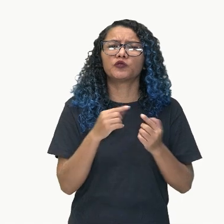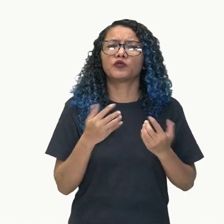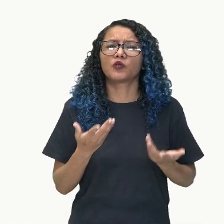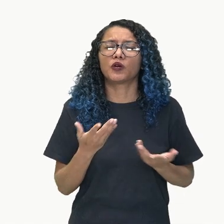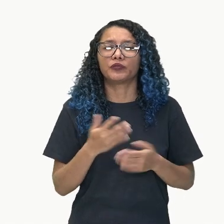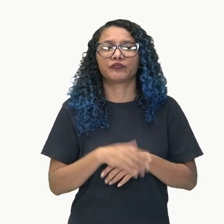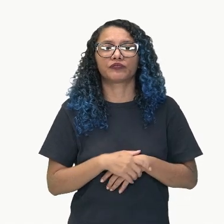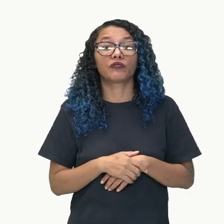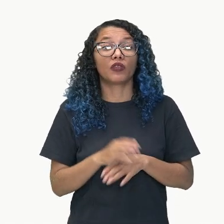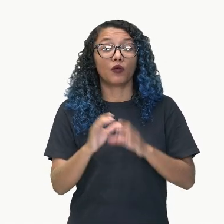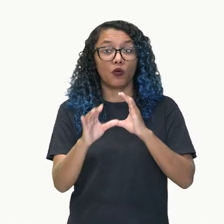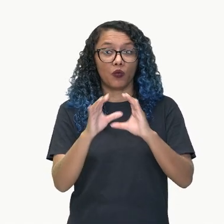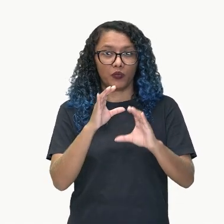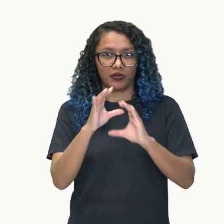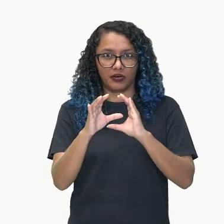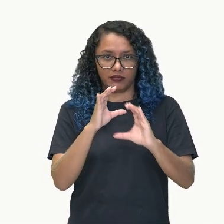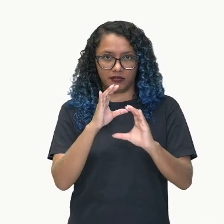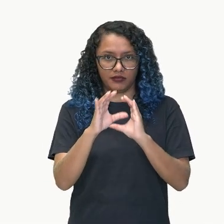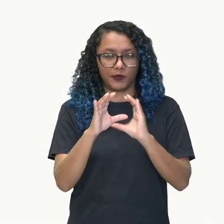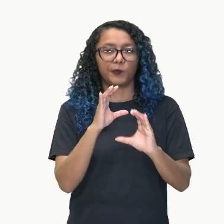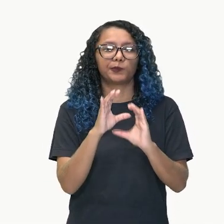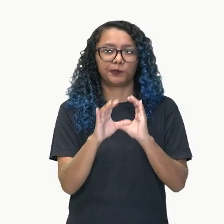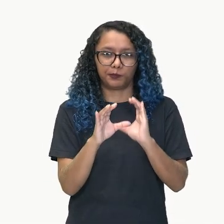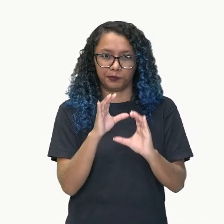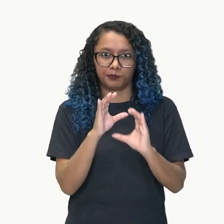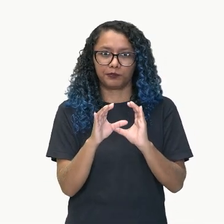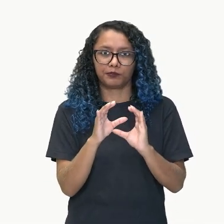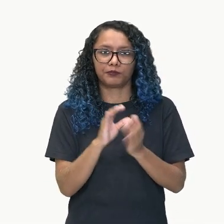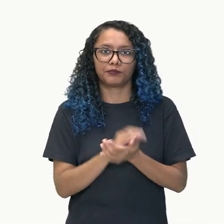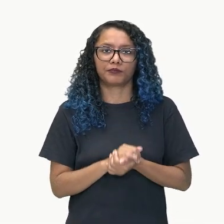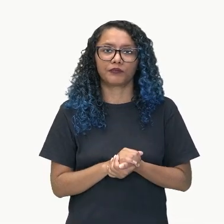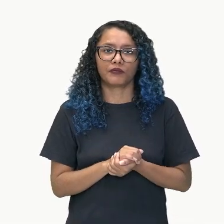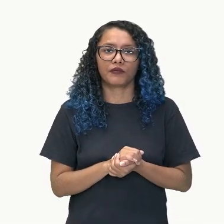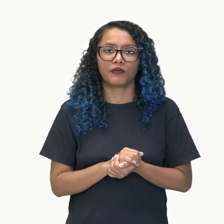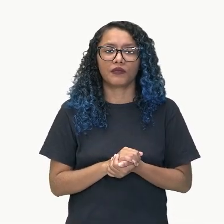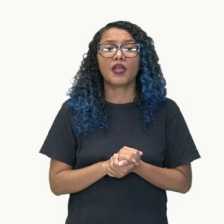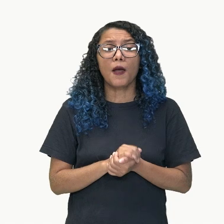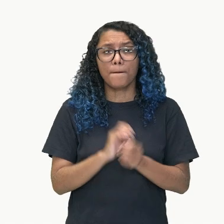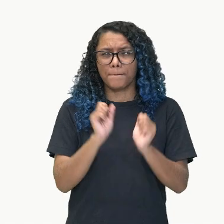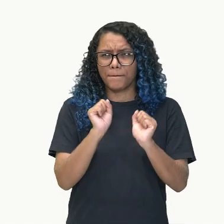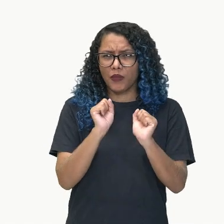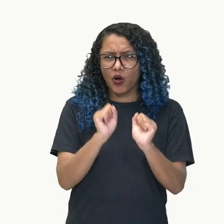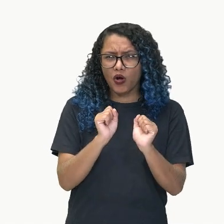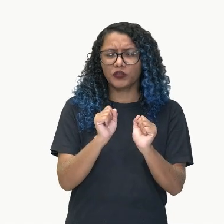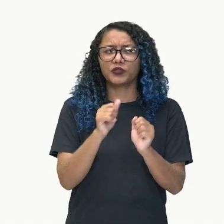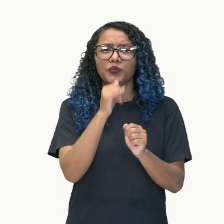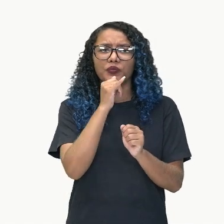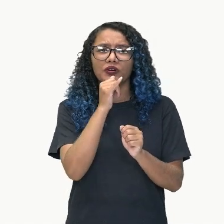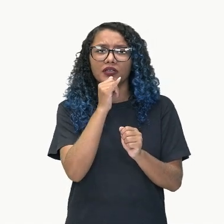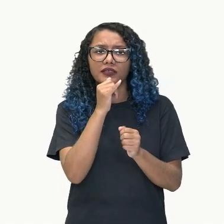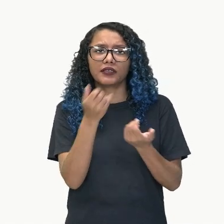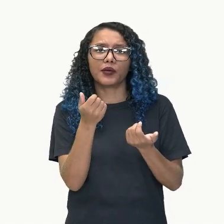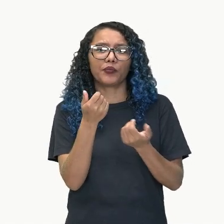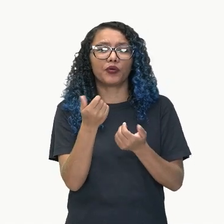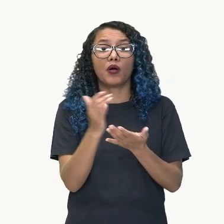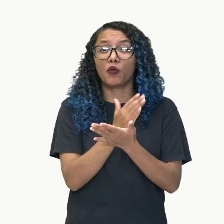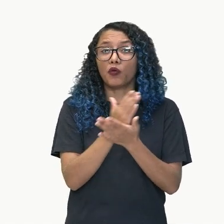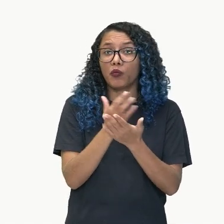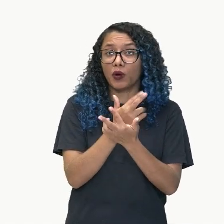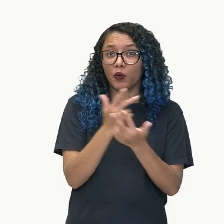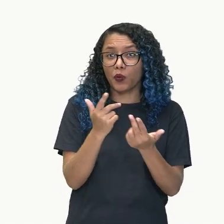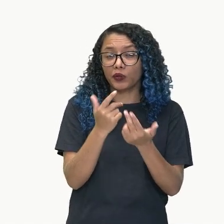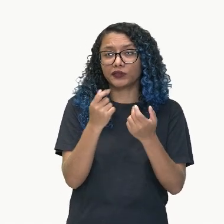intención comunicativa, o sea, puede tener varias cosas, explicar algo que le